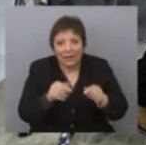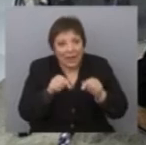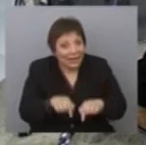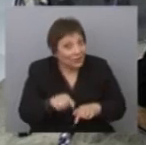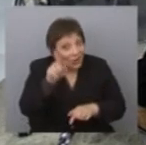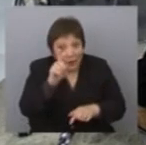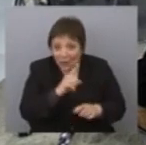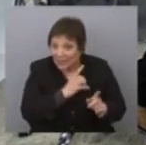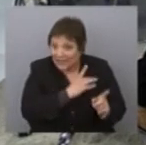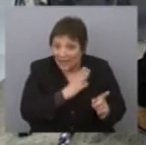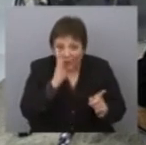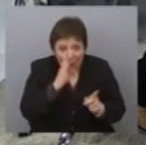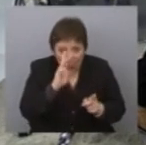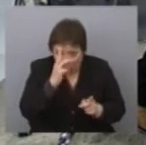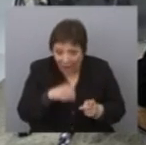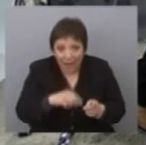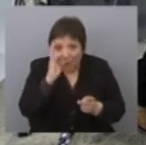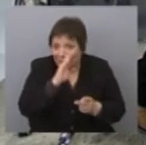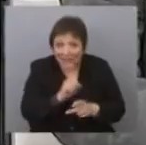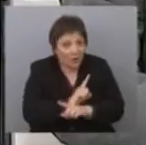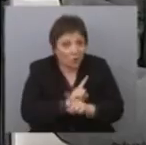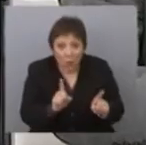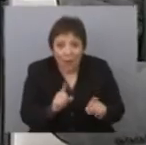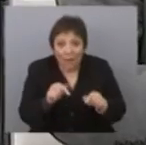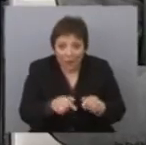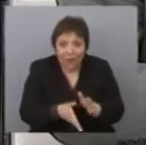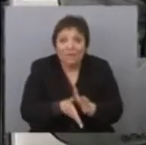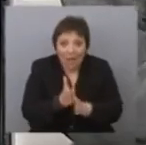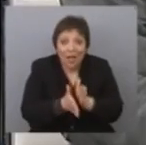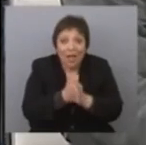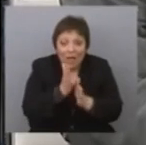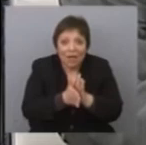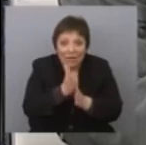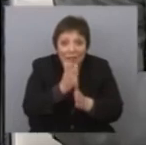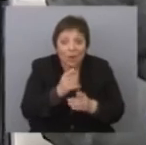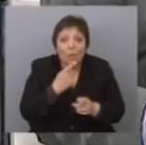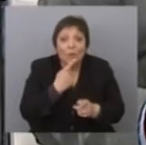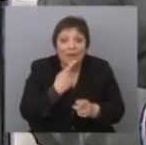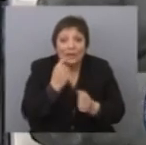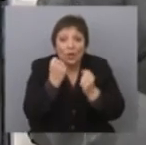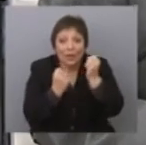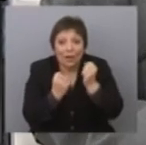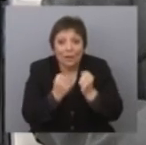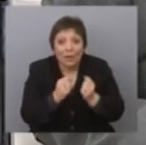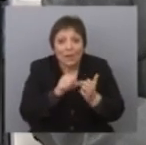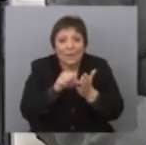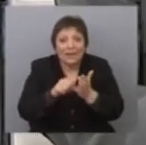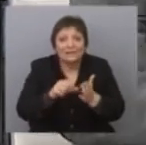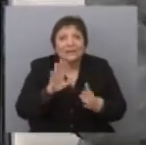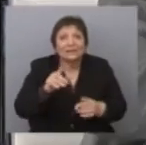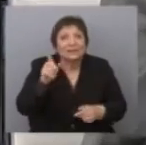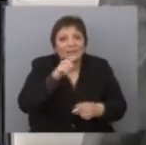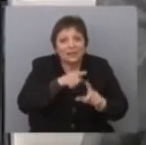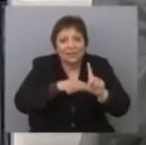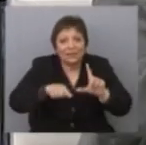pasado, ni en Chile, ni en Uruguay, ni en Brasil. Sin embargo, vamos camino a un relato político y económico de países divididos. Y yo